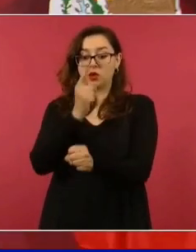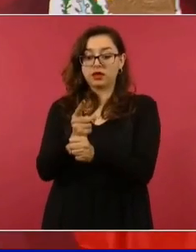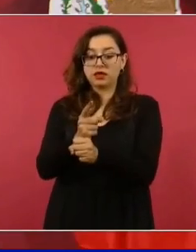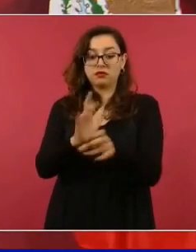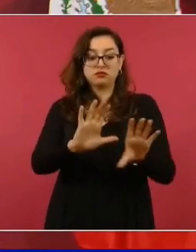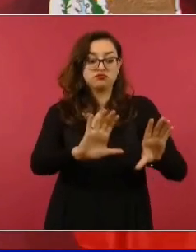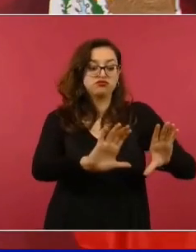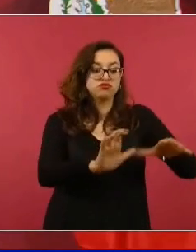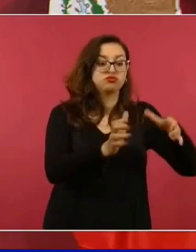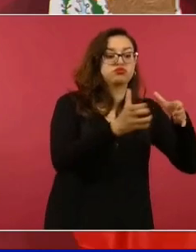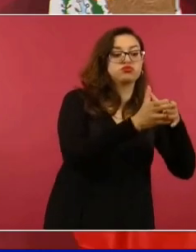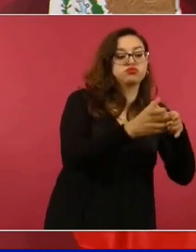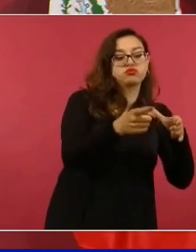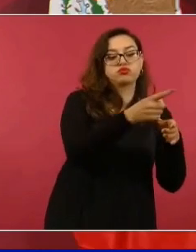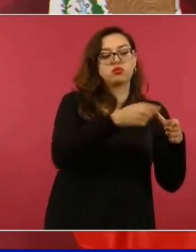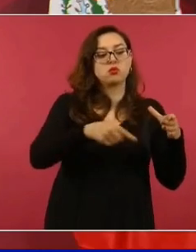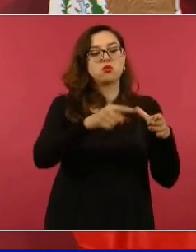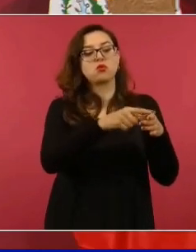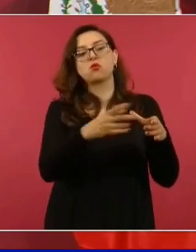politiqueras empresas.